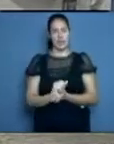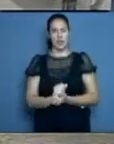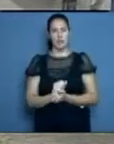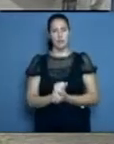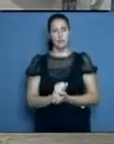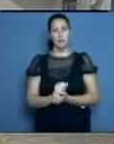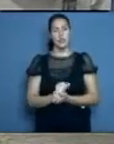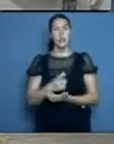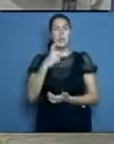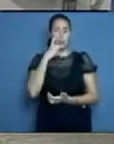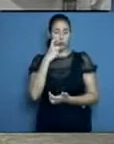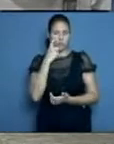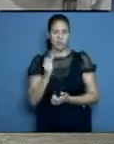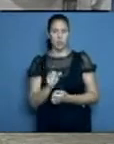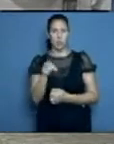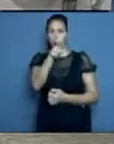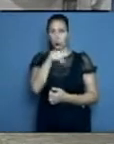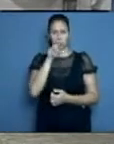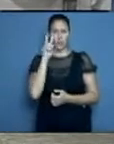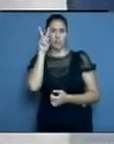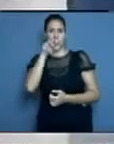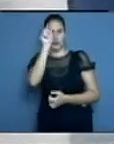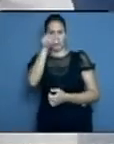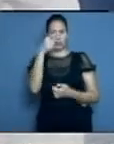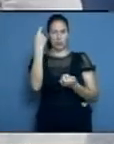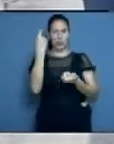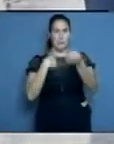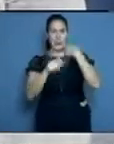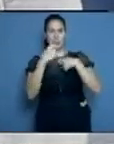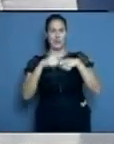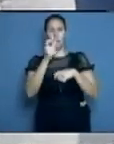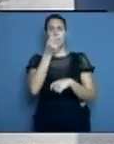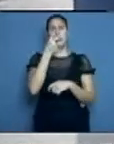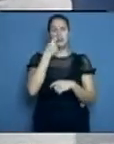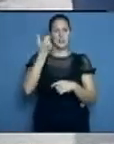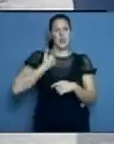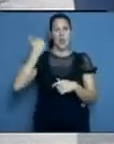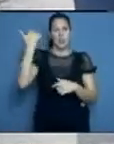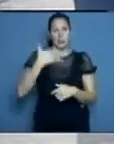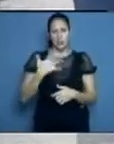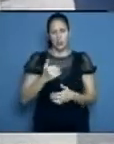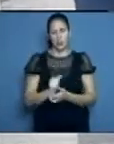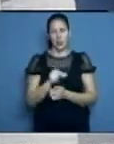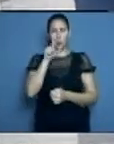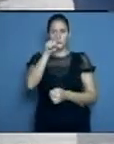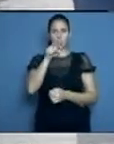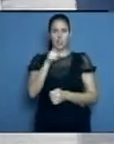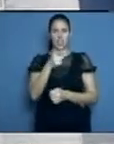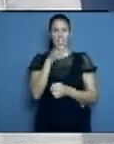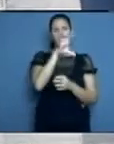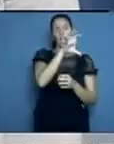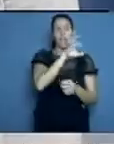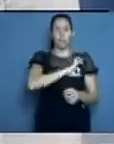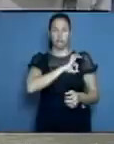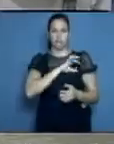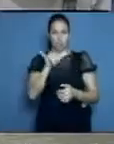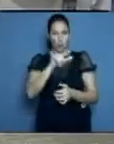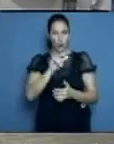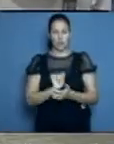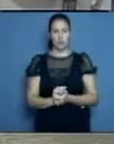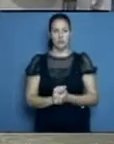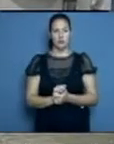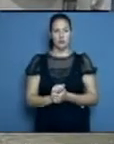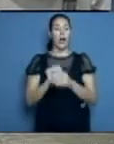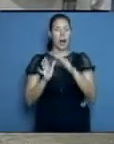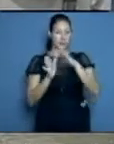que nuestra población lo denuncie. Porque al que le llegue vendiendo medicamentos es importante. Además el presidente cubano lo ha dicho en recientes